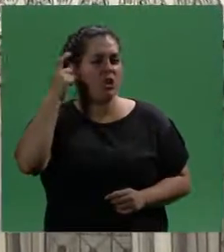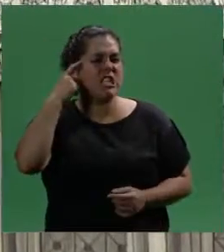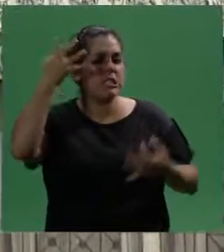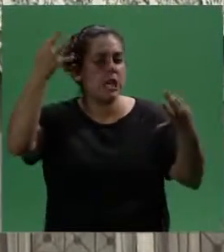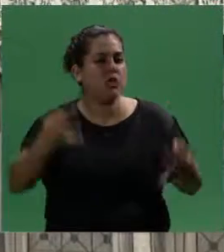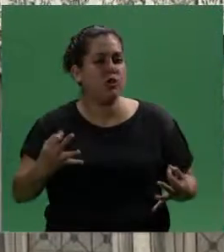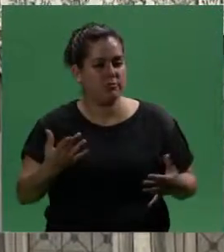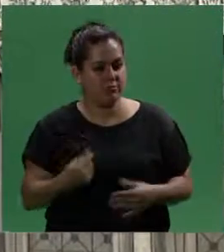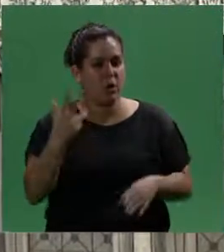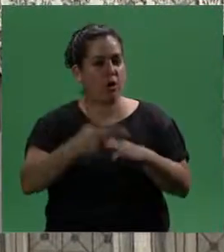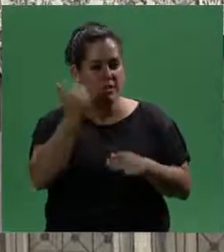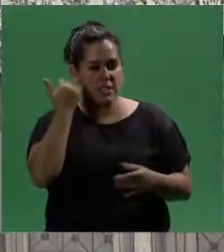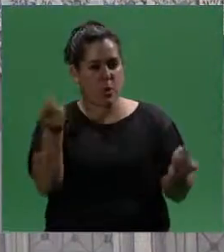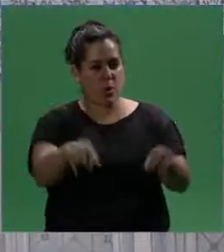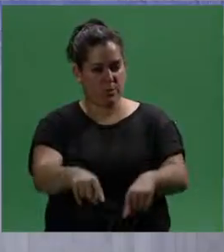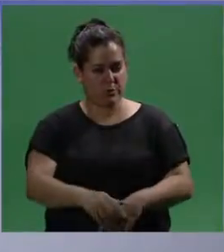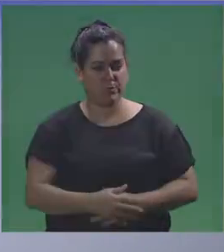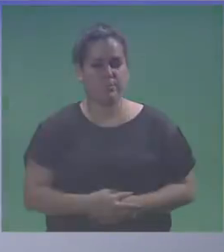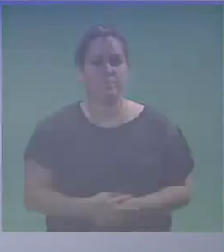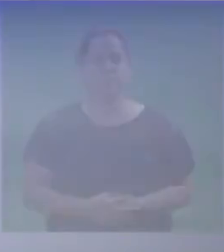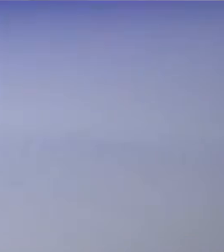concientización. Vamos a un corte y ya volvemos.